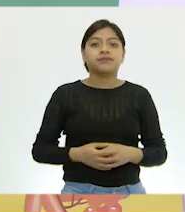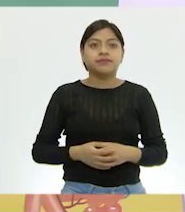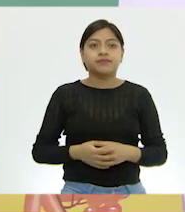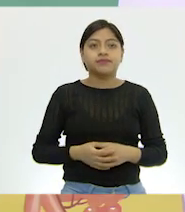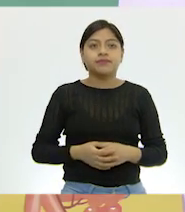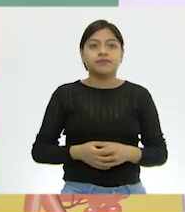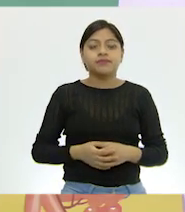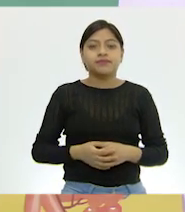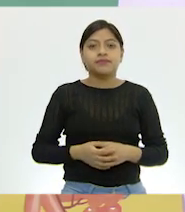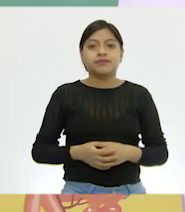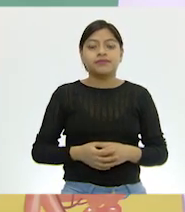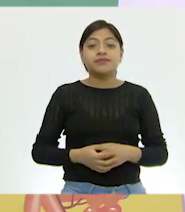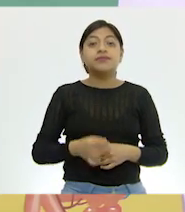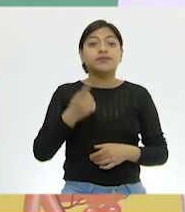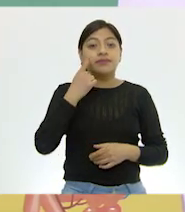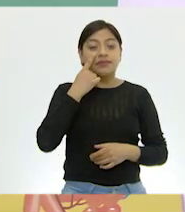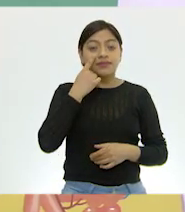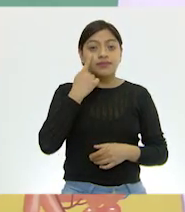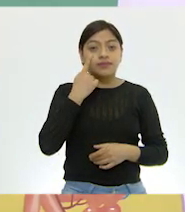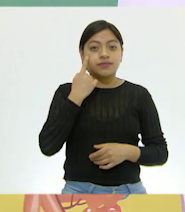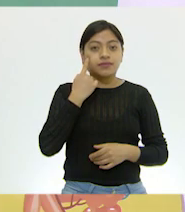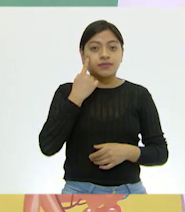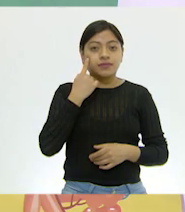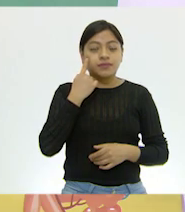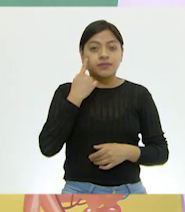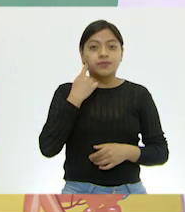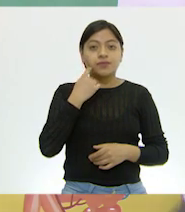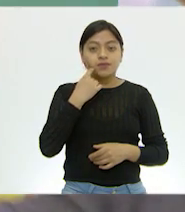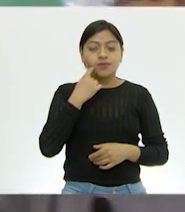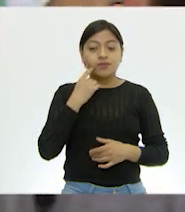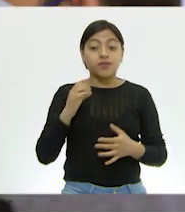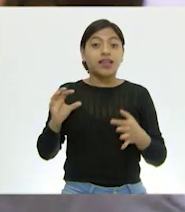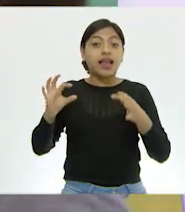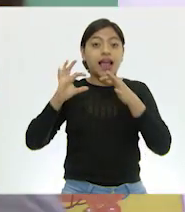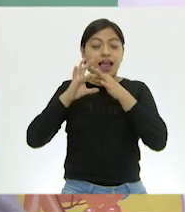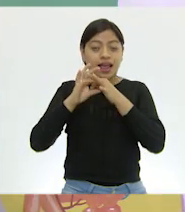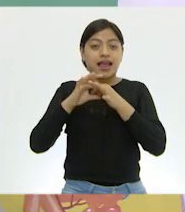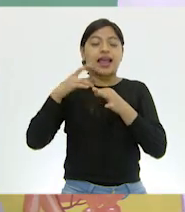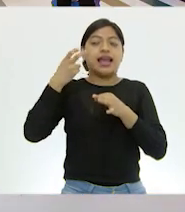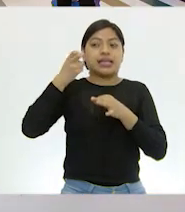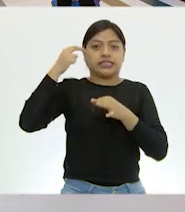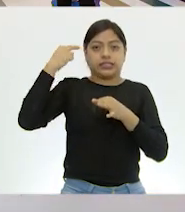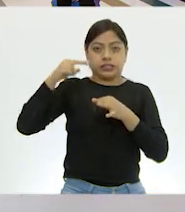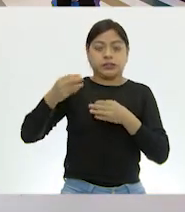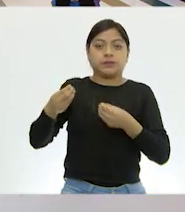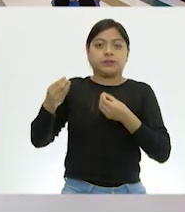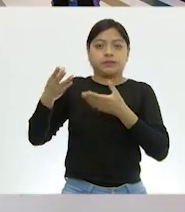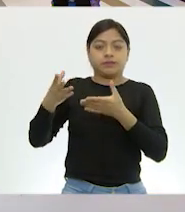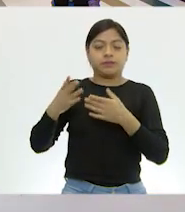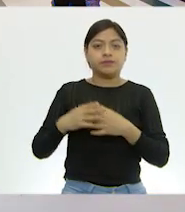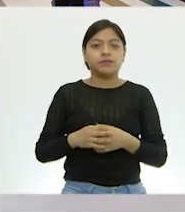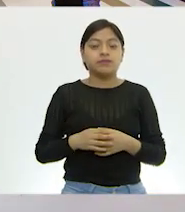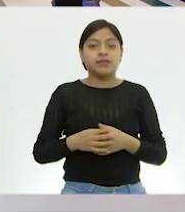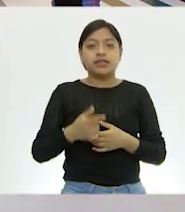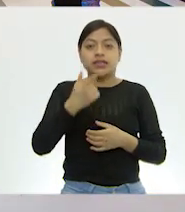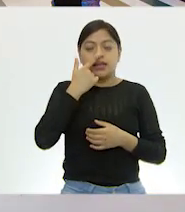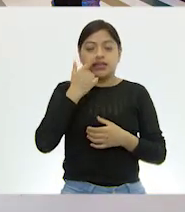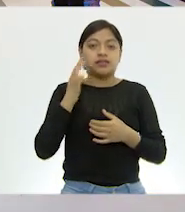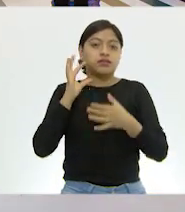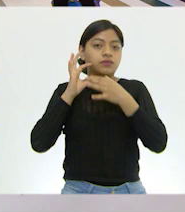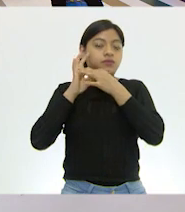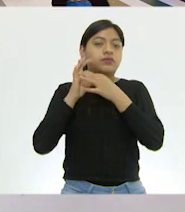conecta la nariz y la boca con el esófago. Entonces,